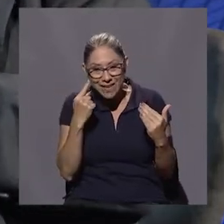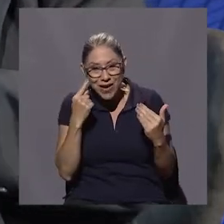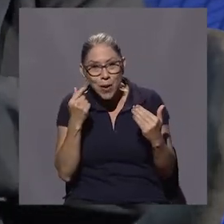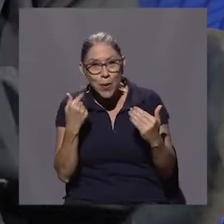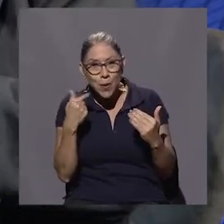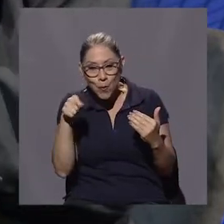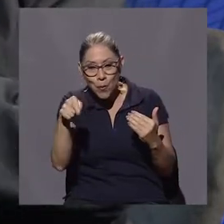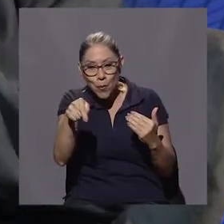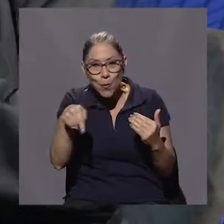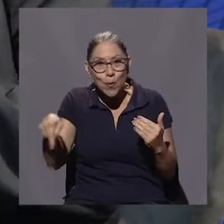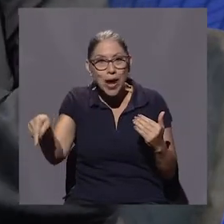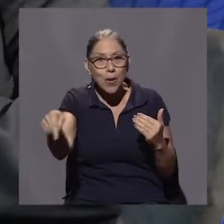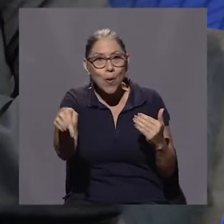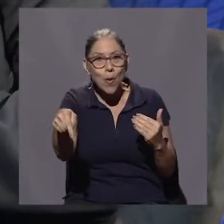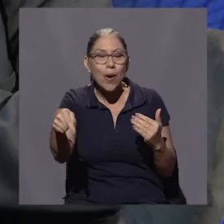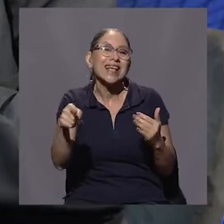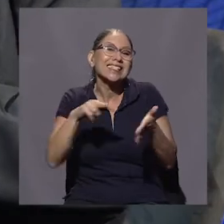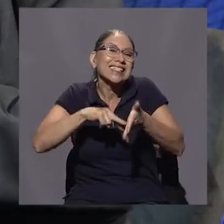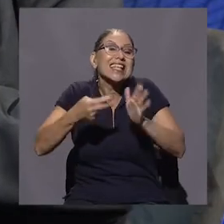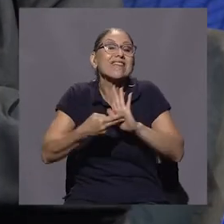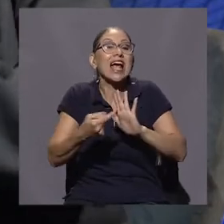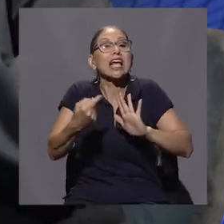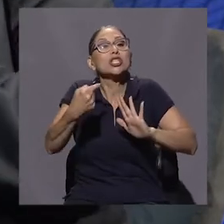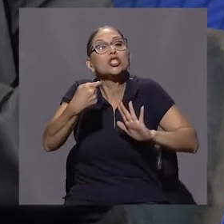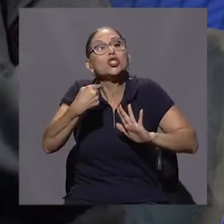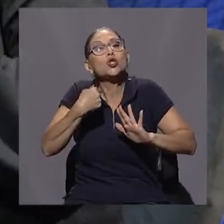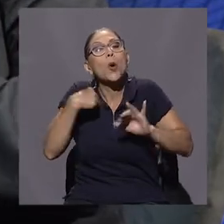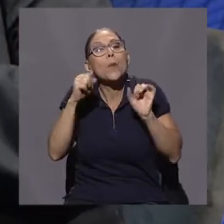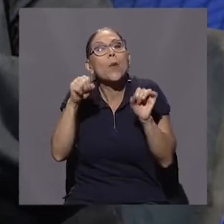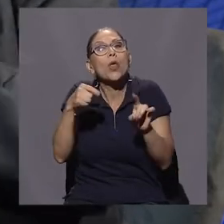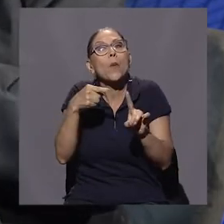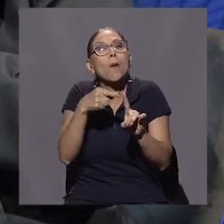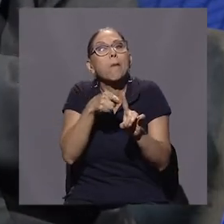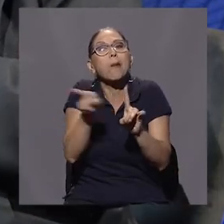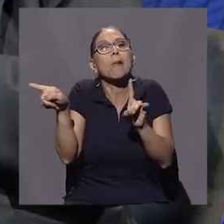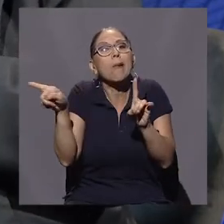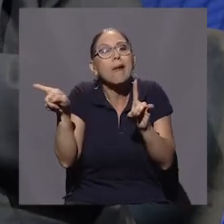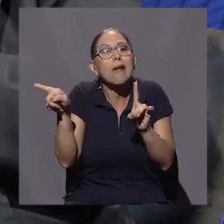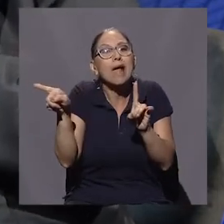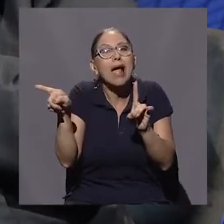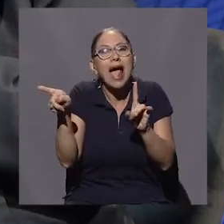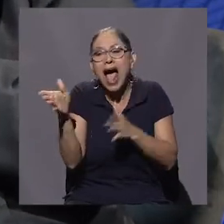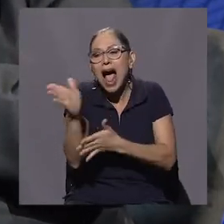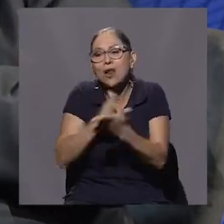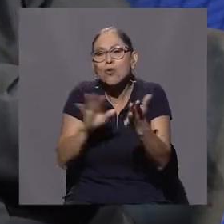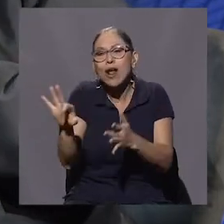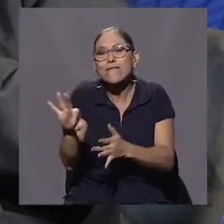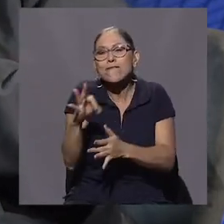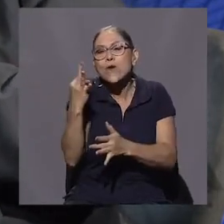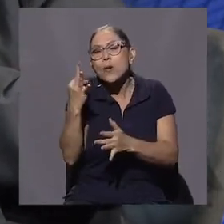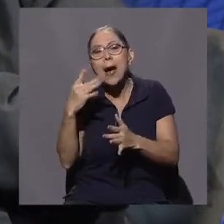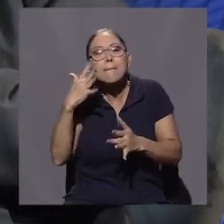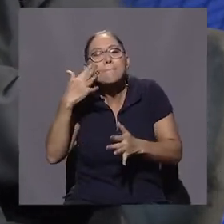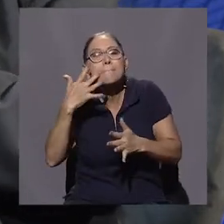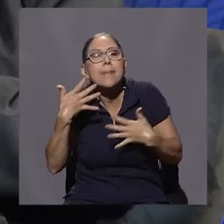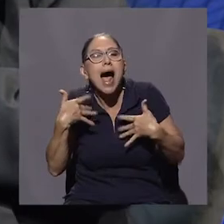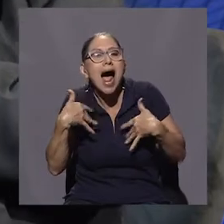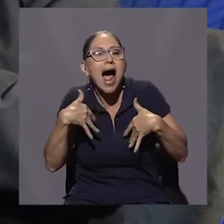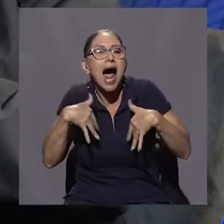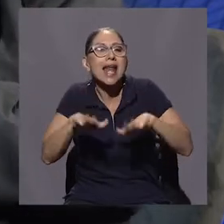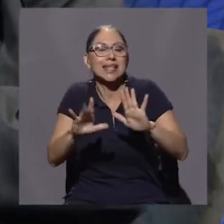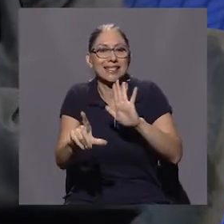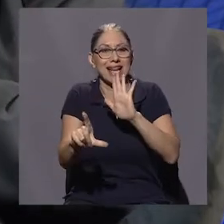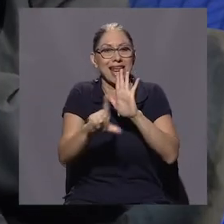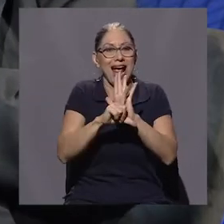aparentemente legal, aparentemente legal, pero que es absolutamente